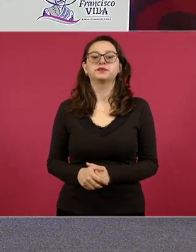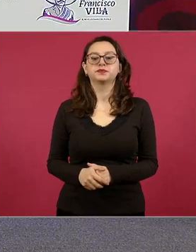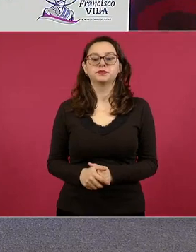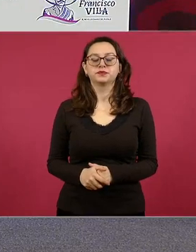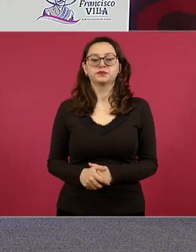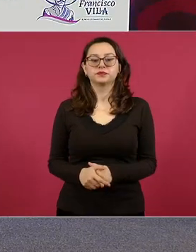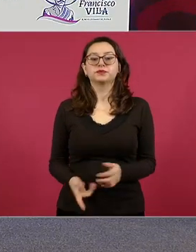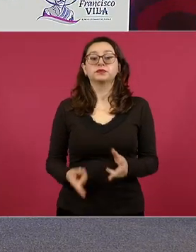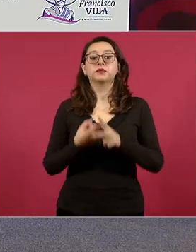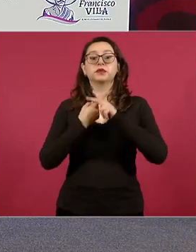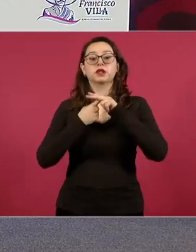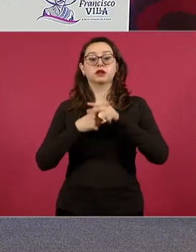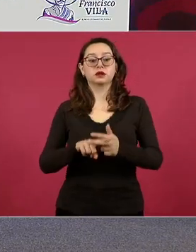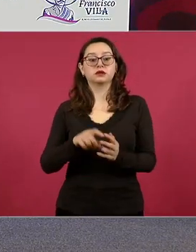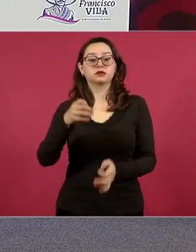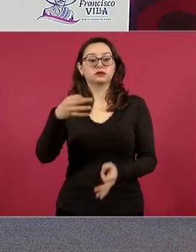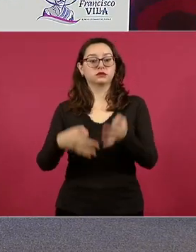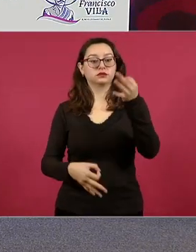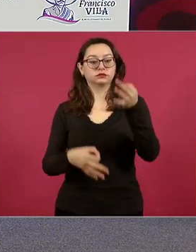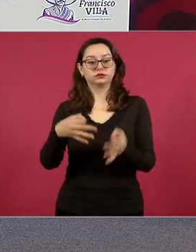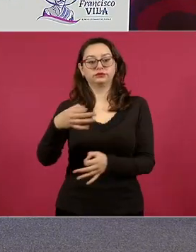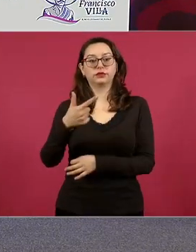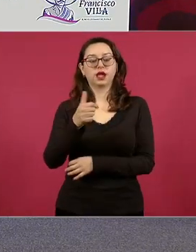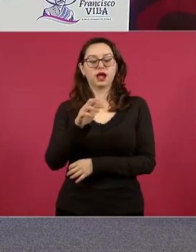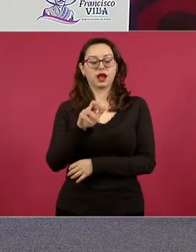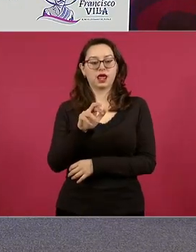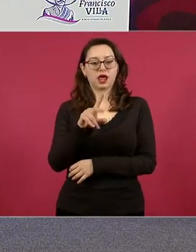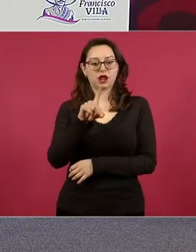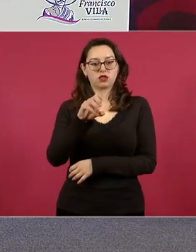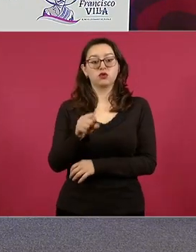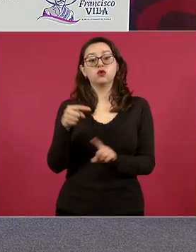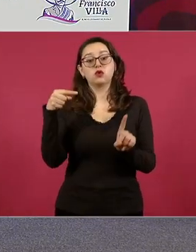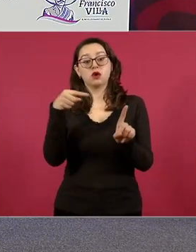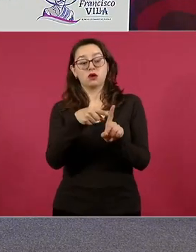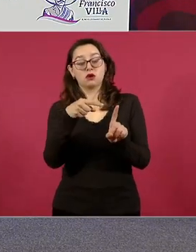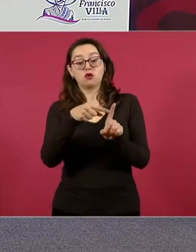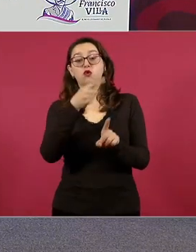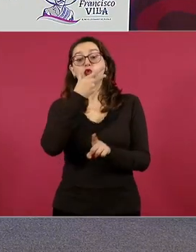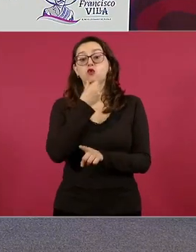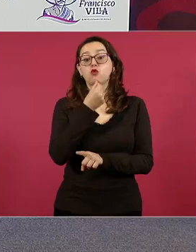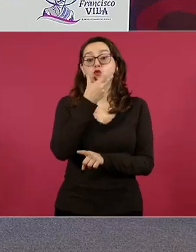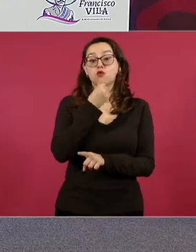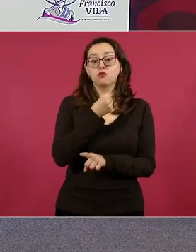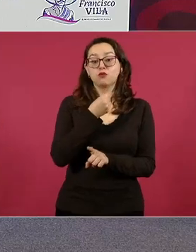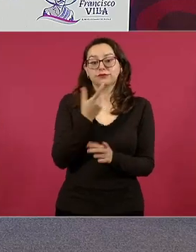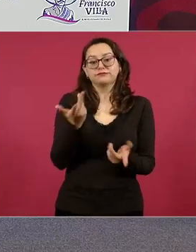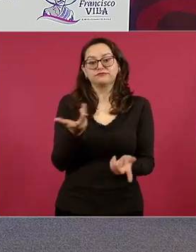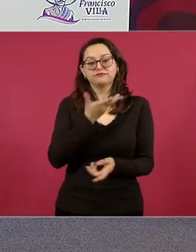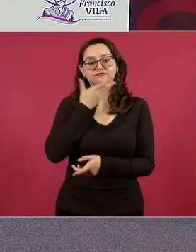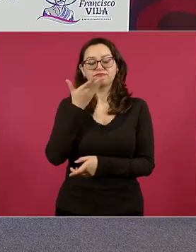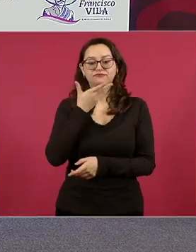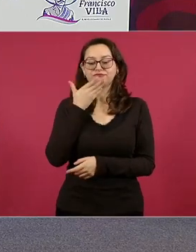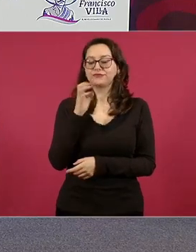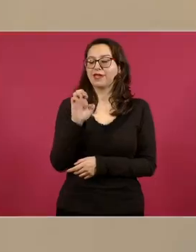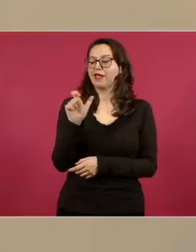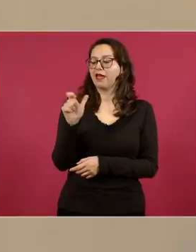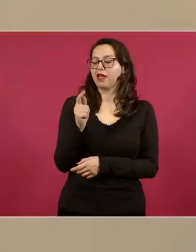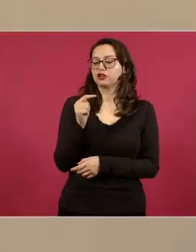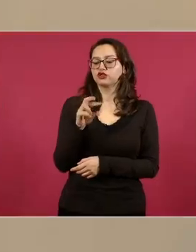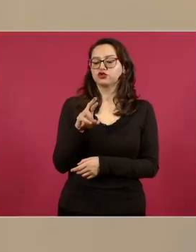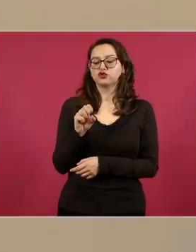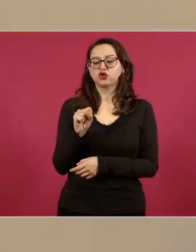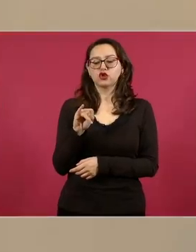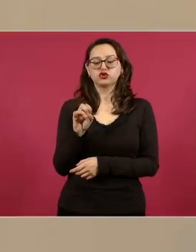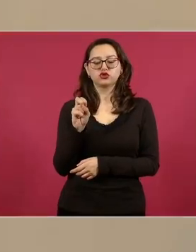Gerardo Alberto N., se le acusa del delito de extorsión agravada en perjuicio del propietario de un establecimiento comercial en